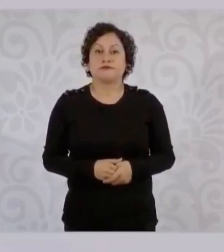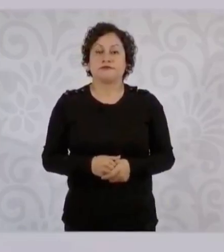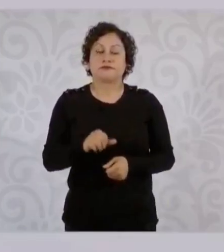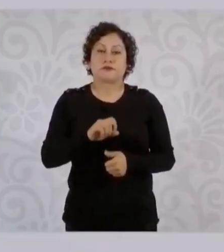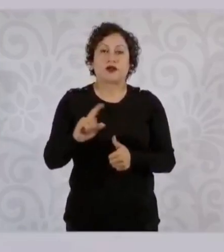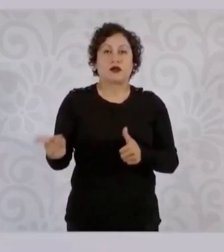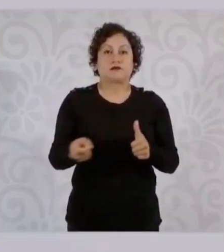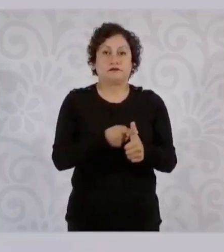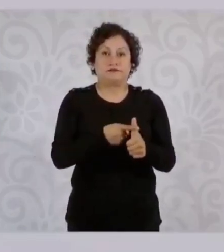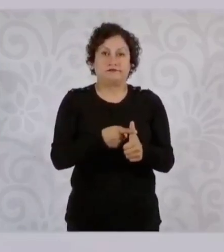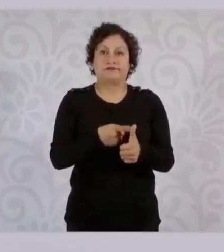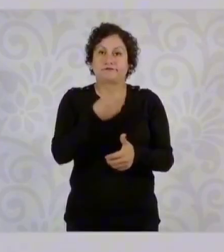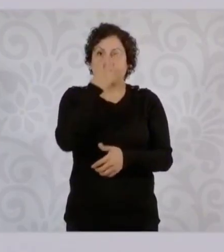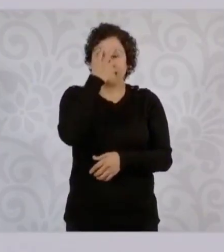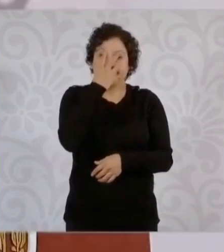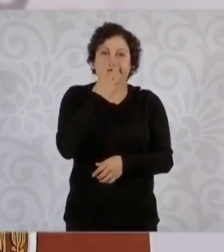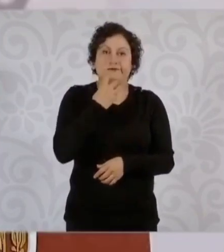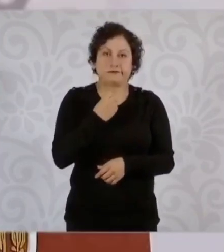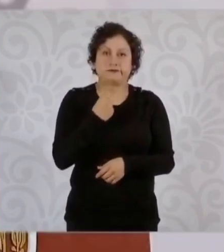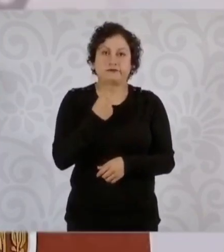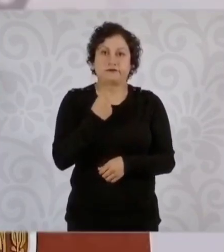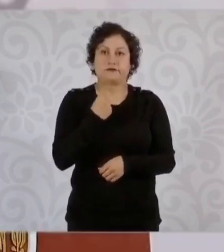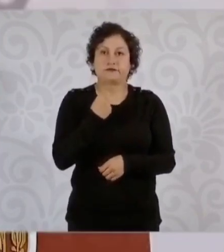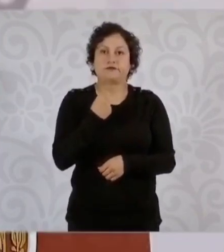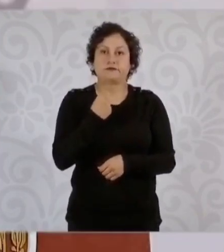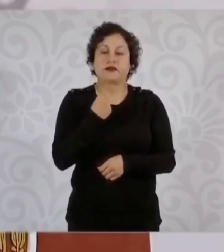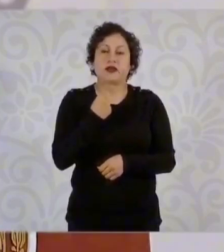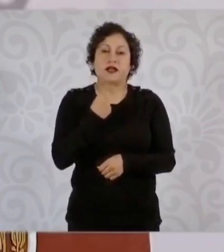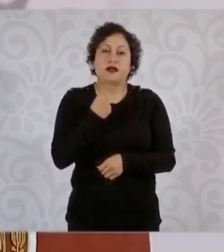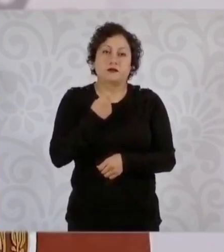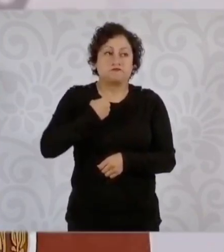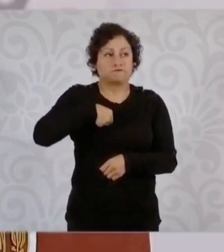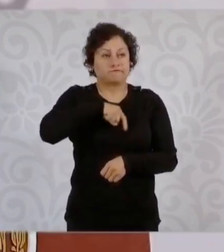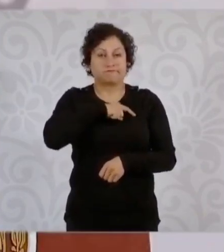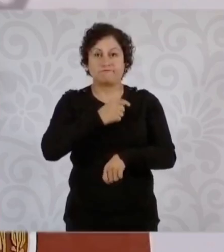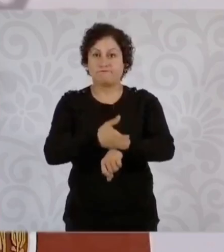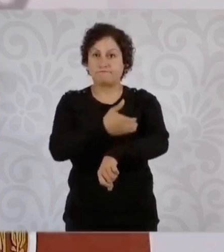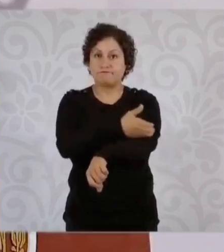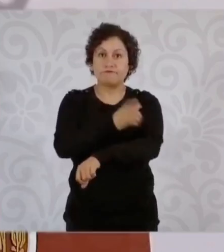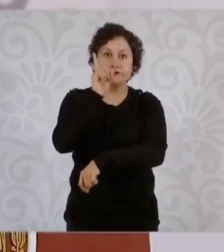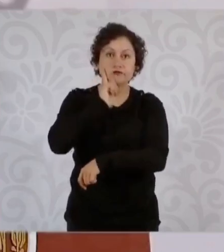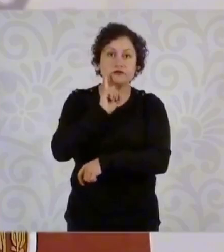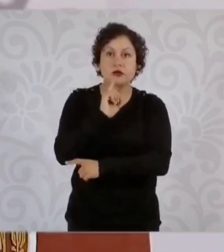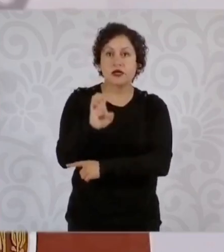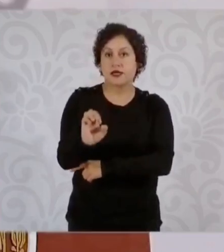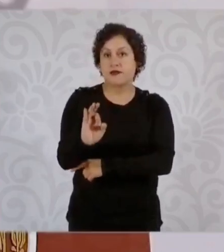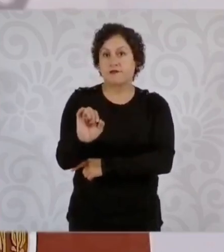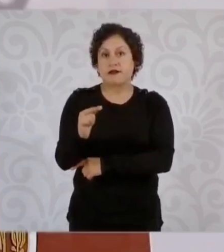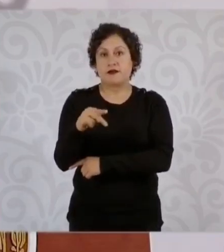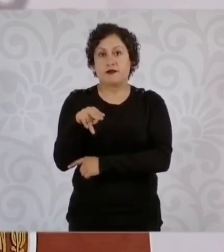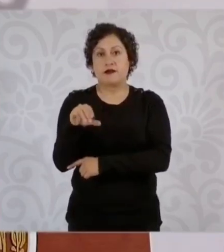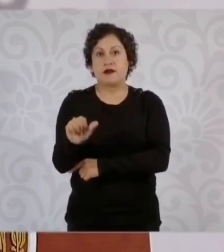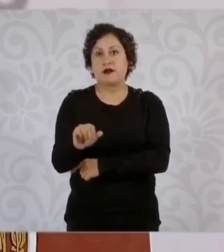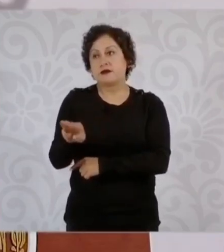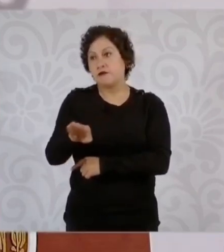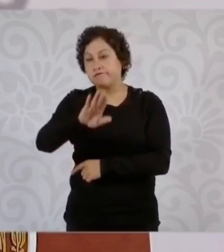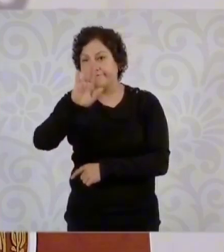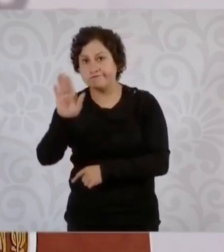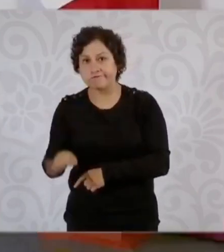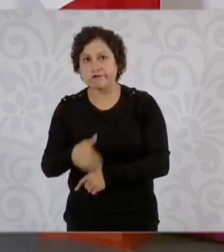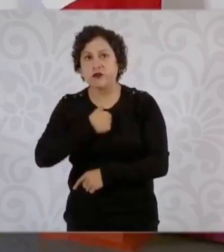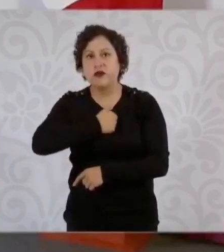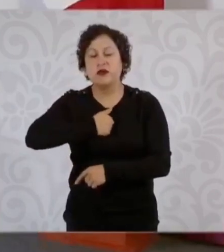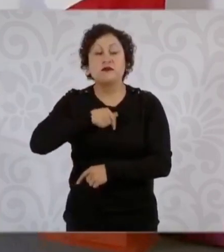De que haya partido nuestra compañera Ifigenia, una mujer excepcional,